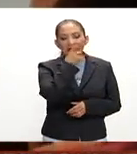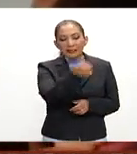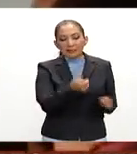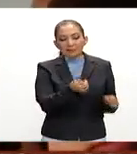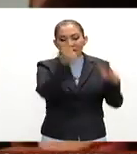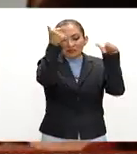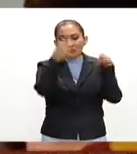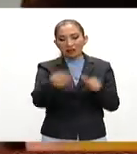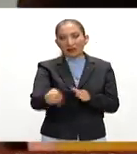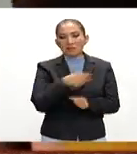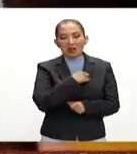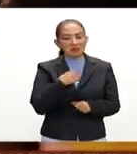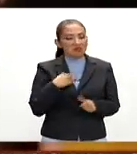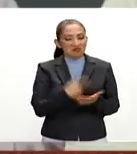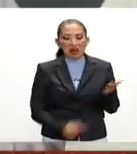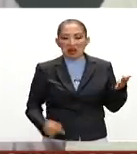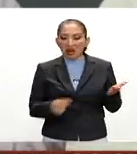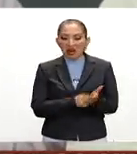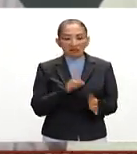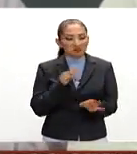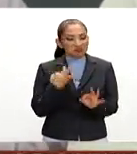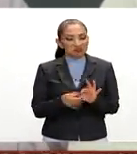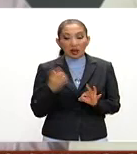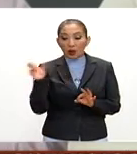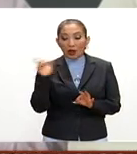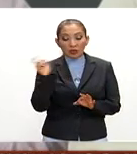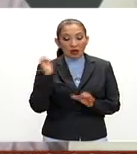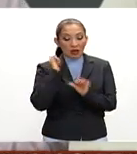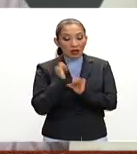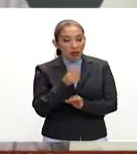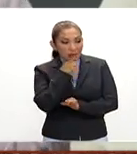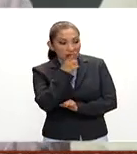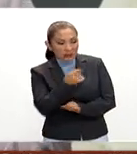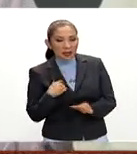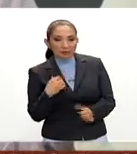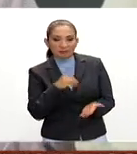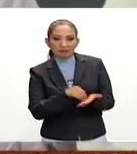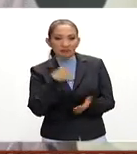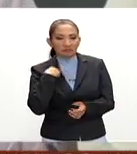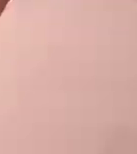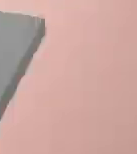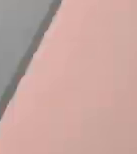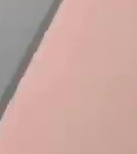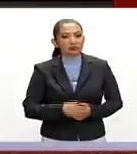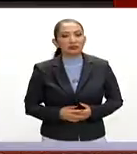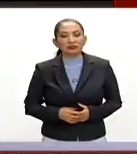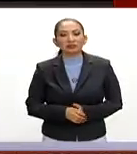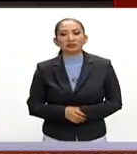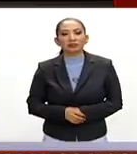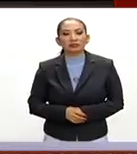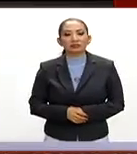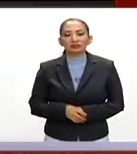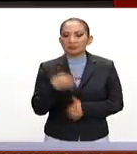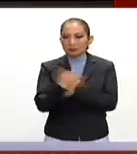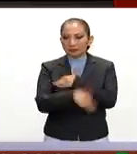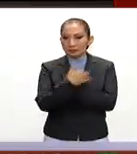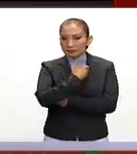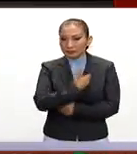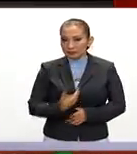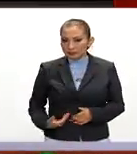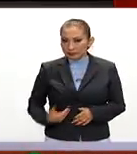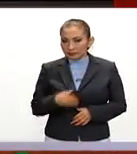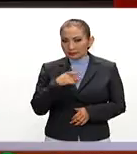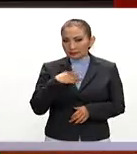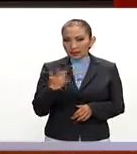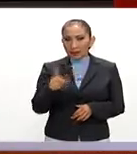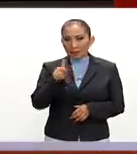expulsión de Duarte se concretará una vez que la autoridad correspondiente dicte sentencia. Mientras tanto, el presidente nacional